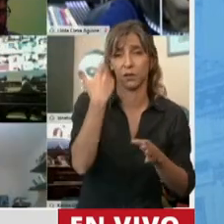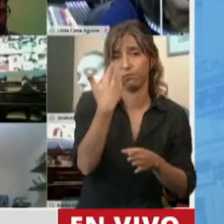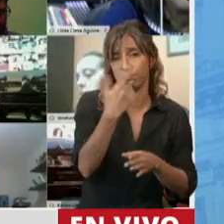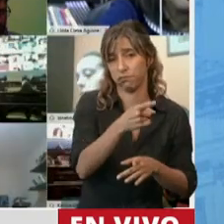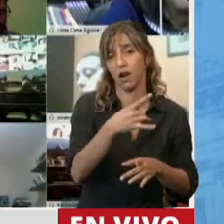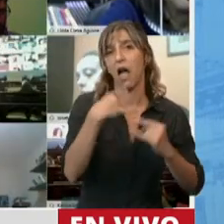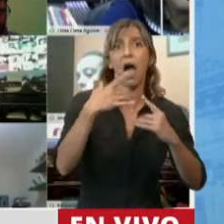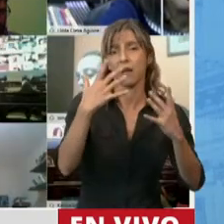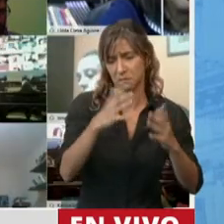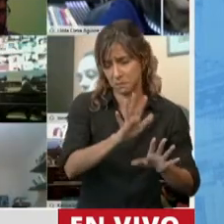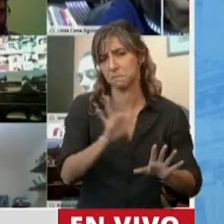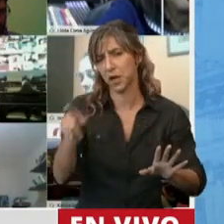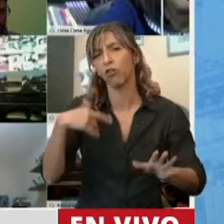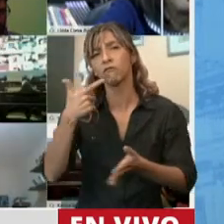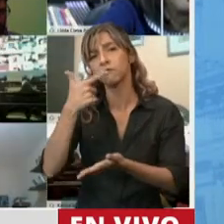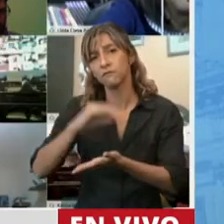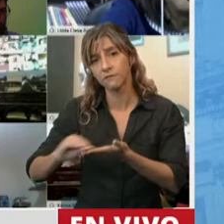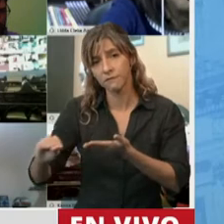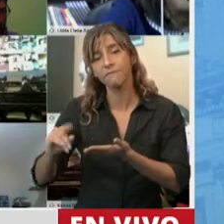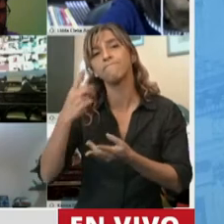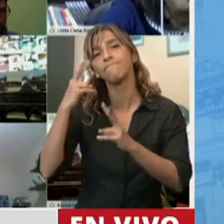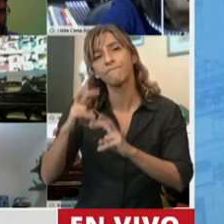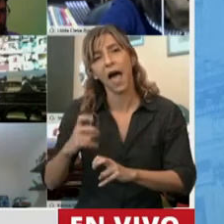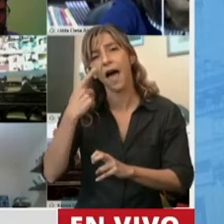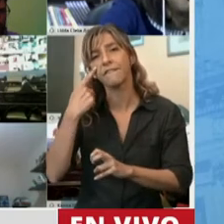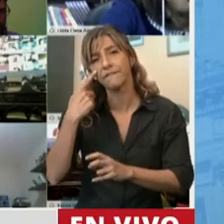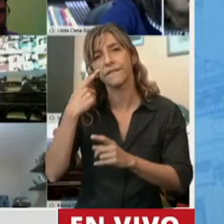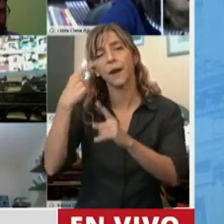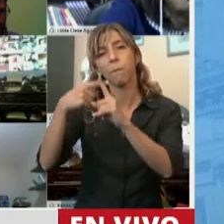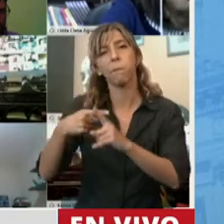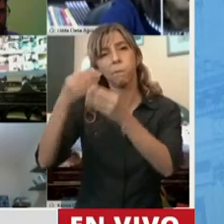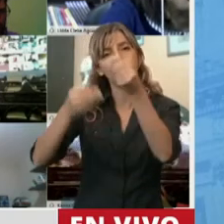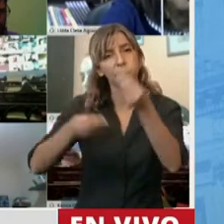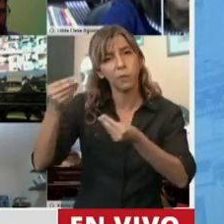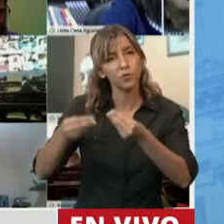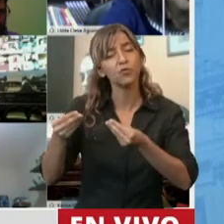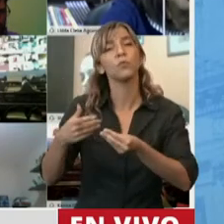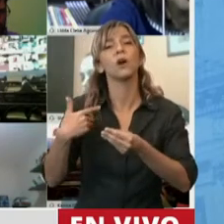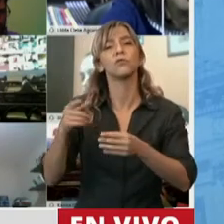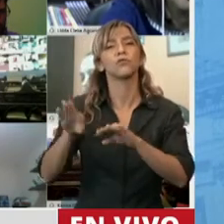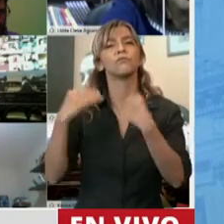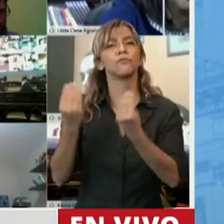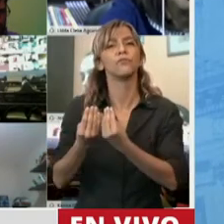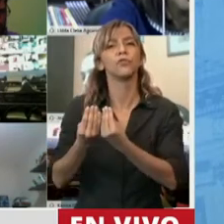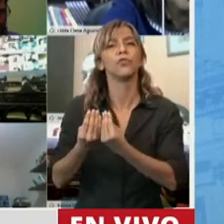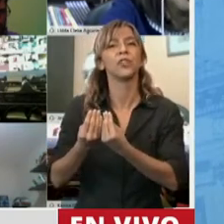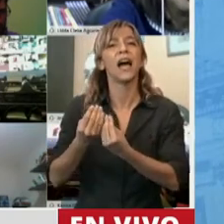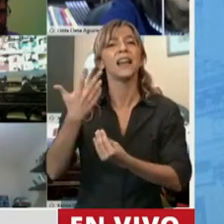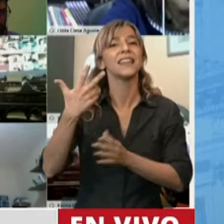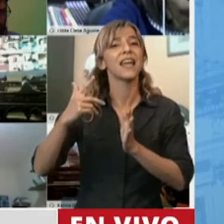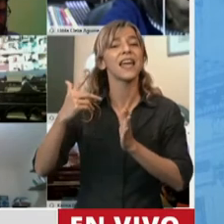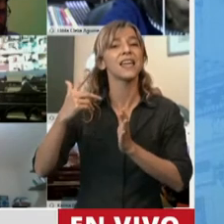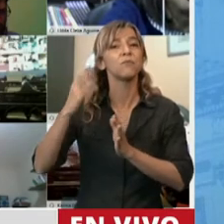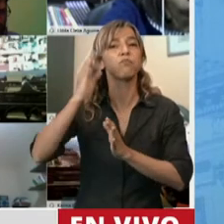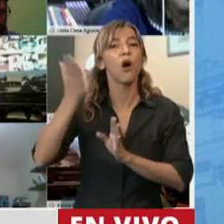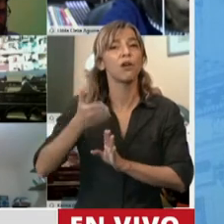en el Senado, luego de pasar por un estudio presupuestario, le cuesta a las arcas de la Nación tres puntos del PBI.